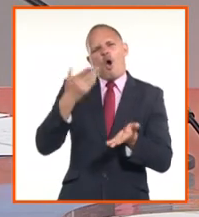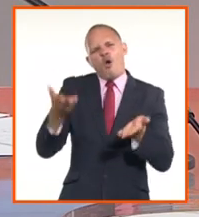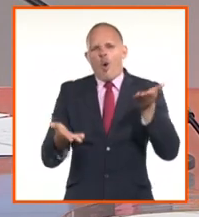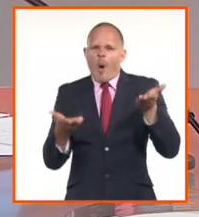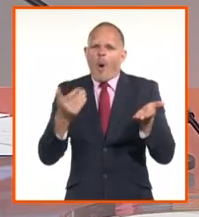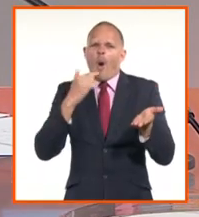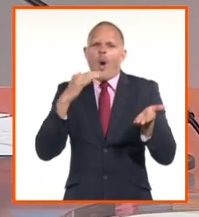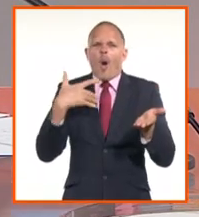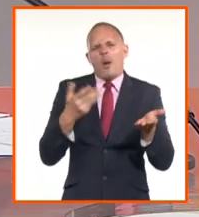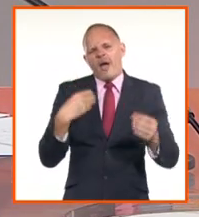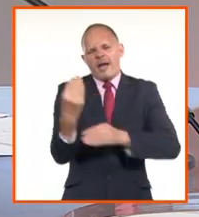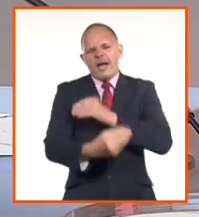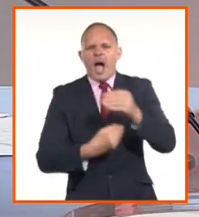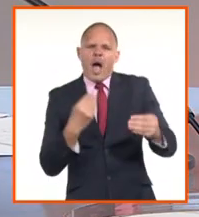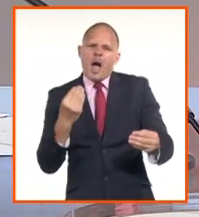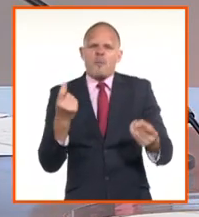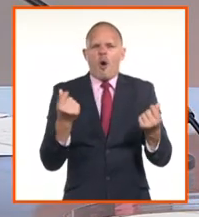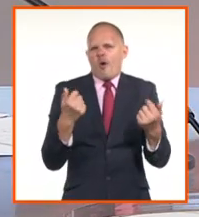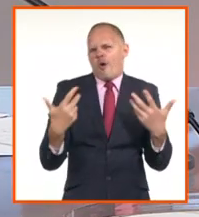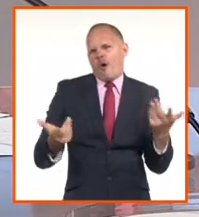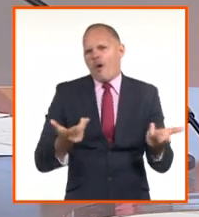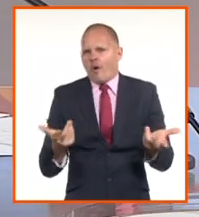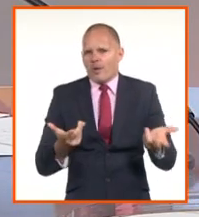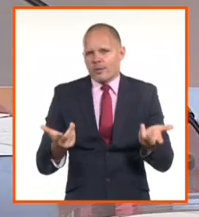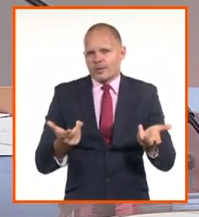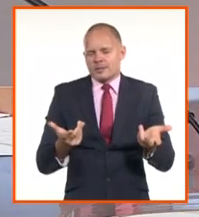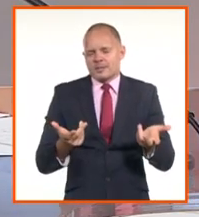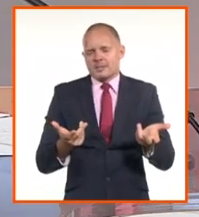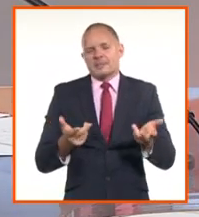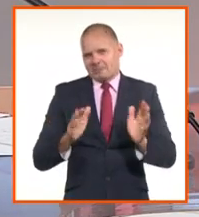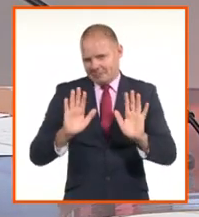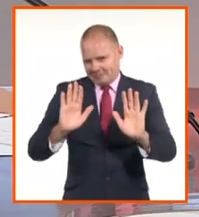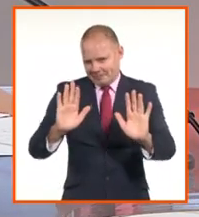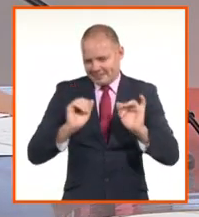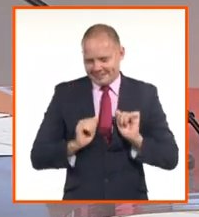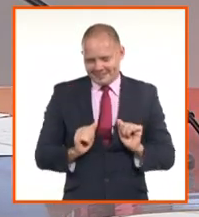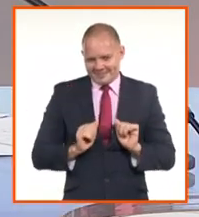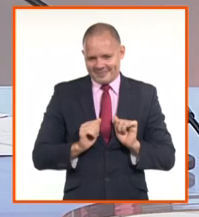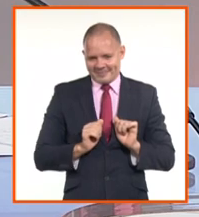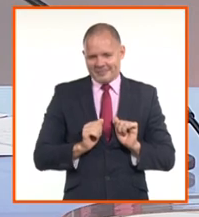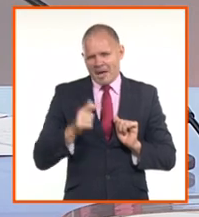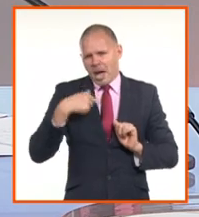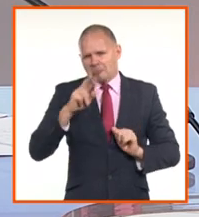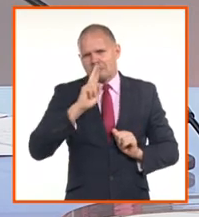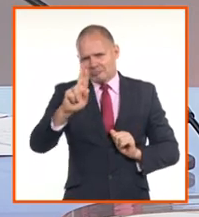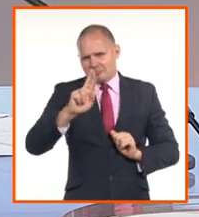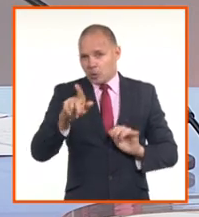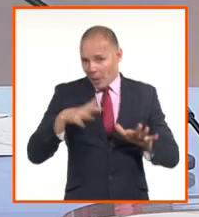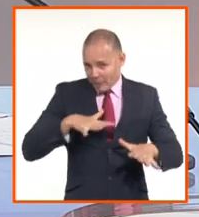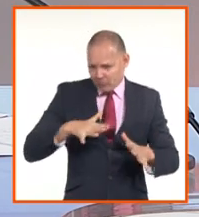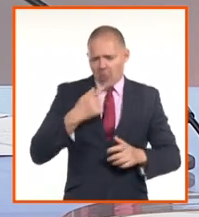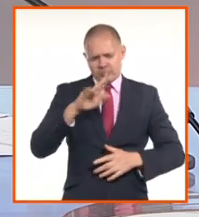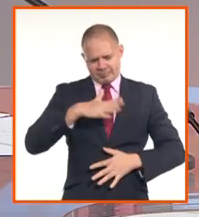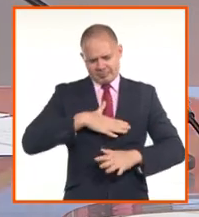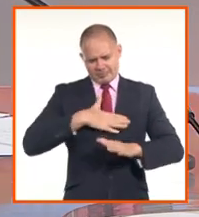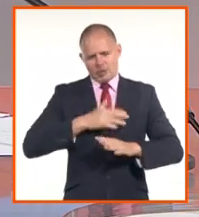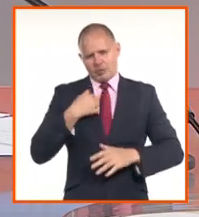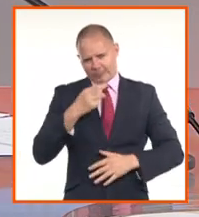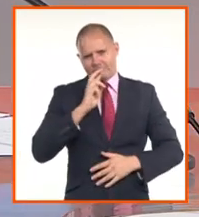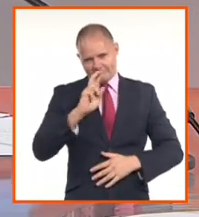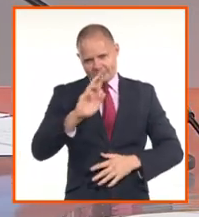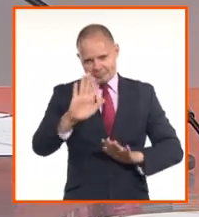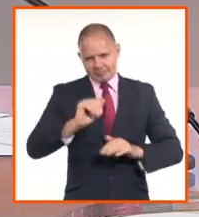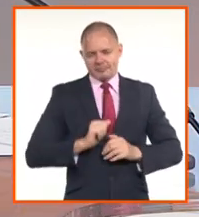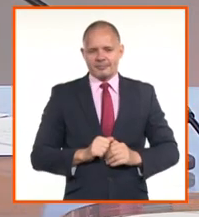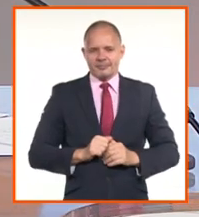supuesto que este tipo de cambio no es el tipo de cambio en equilibrio de la economía, ya Alejandro lo explicó, y nosotros tenemos que